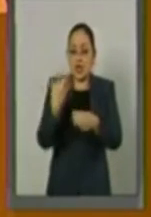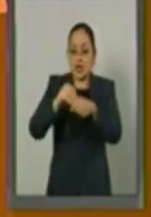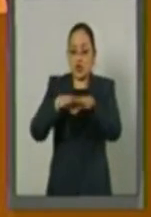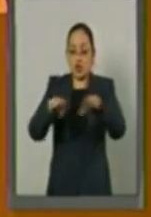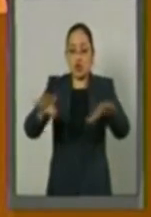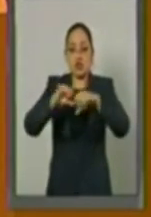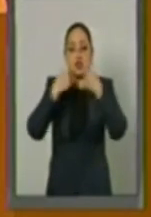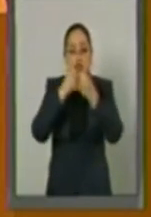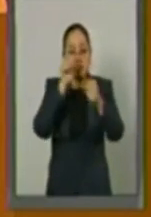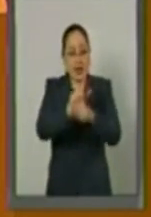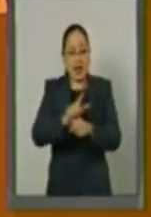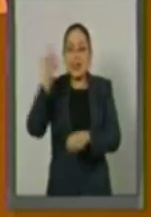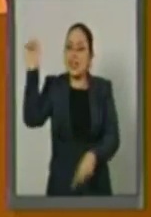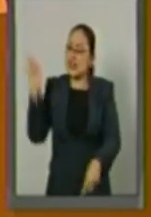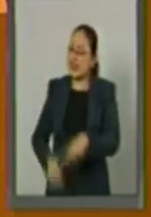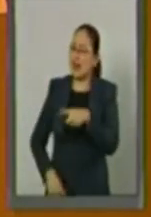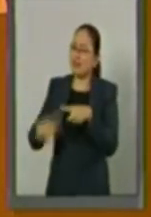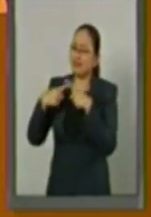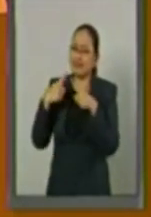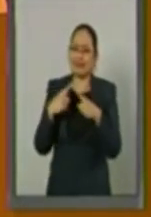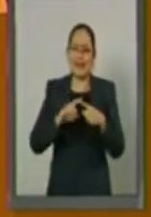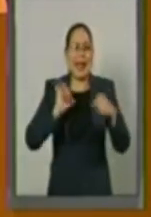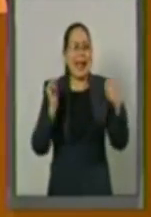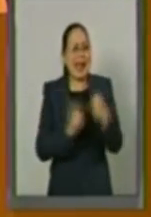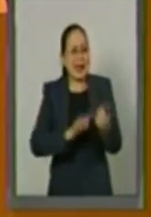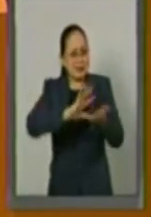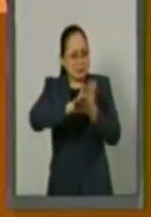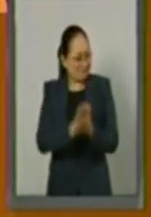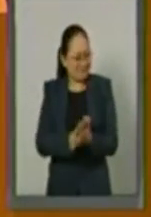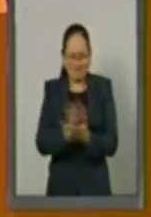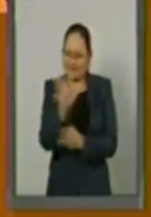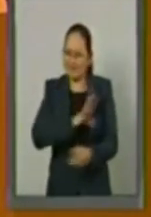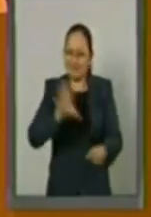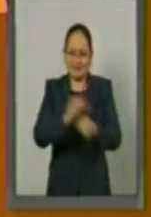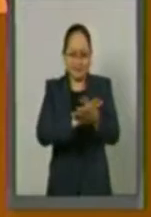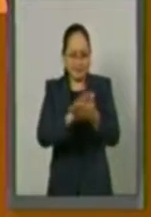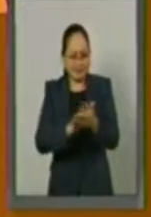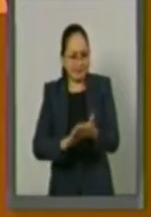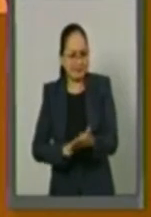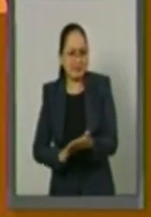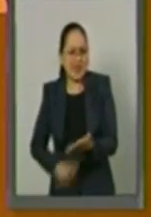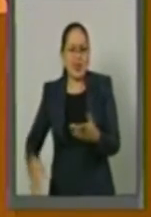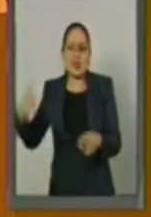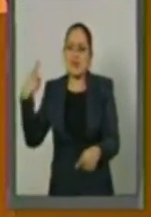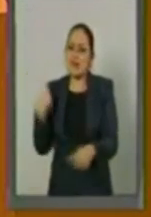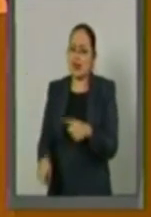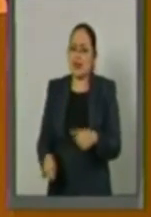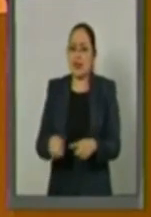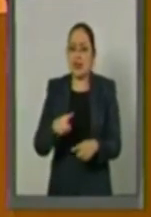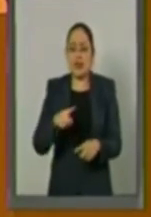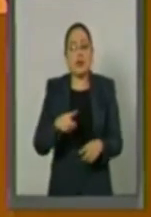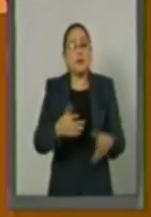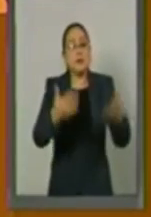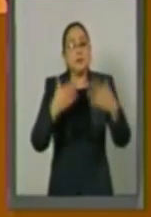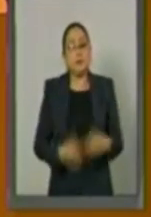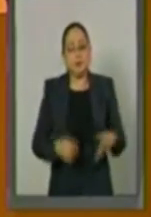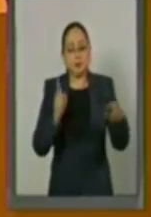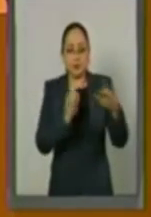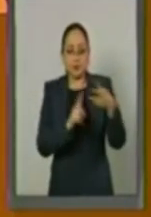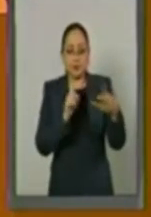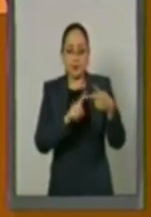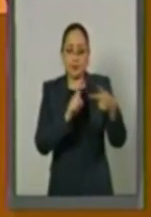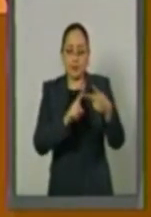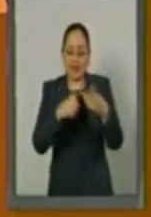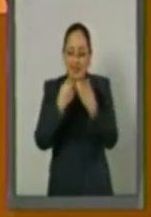la erradicación de todas las formas de discriminación. Xenofobia, por ejemplo. Segundo, el desarrollo